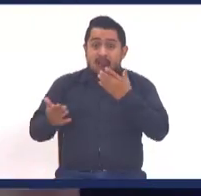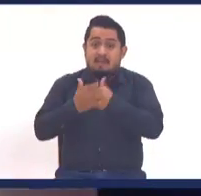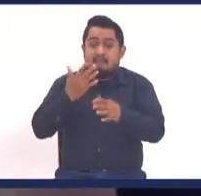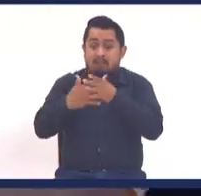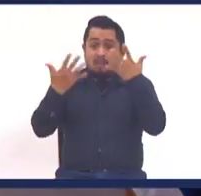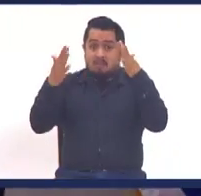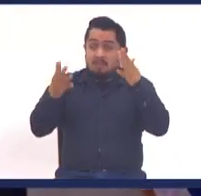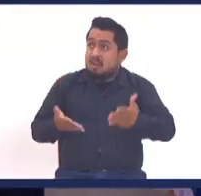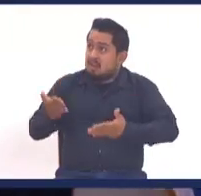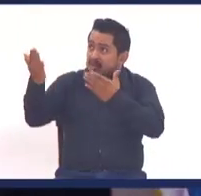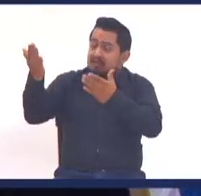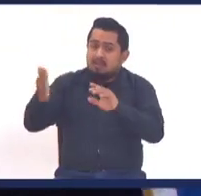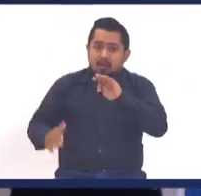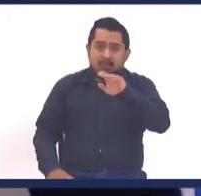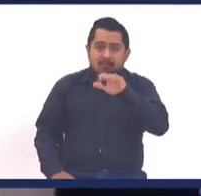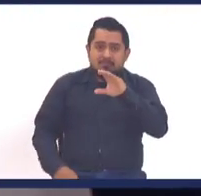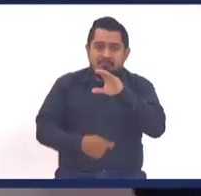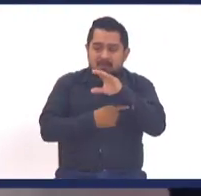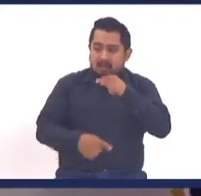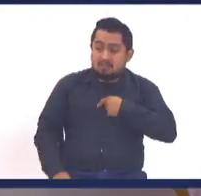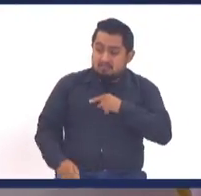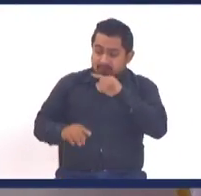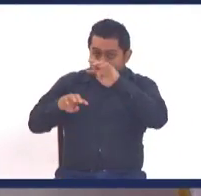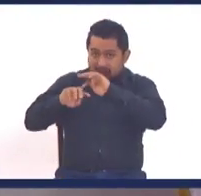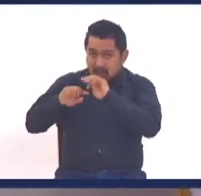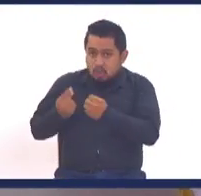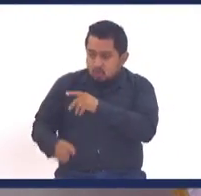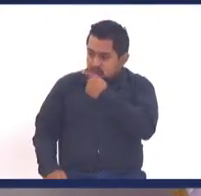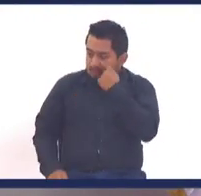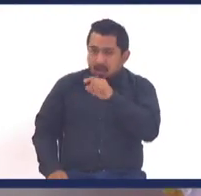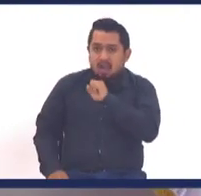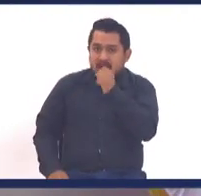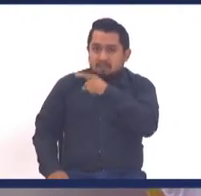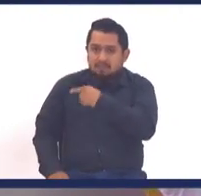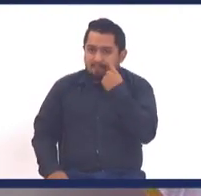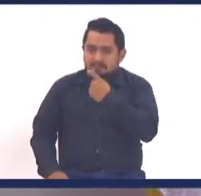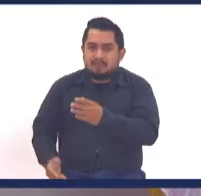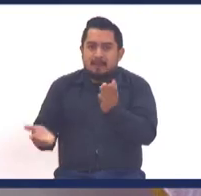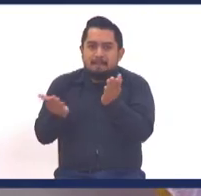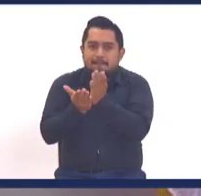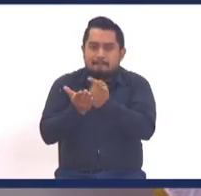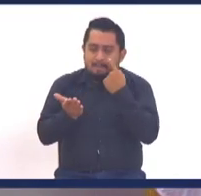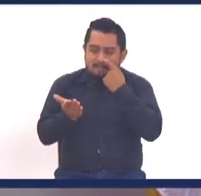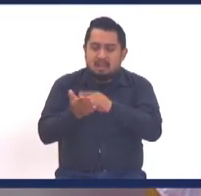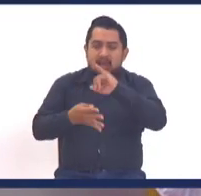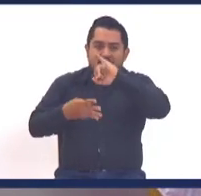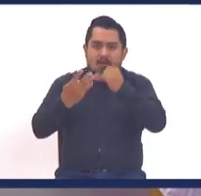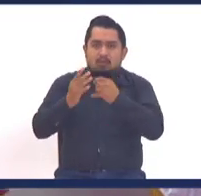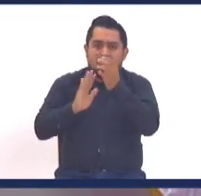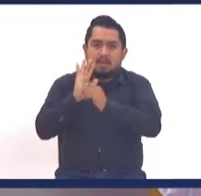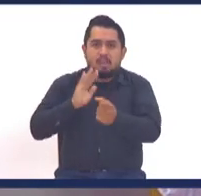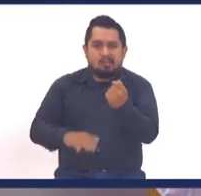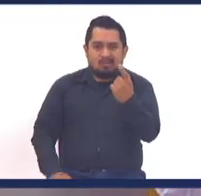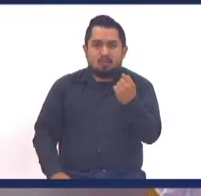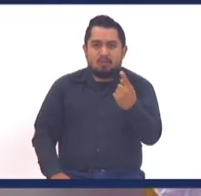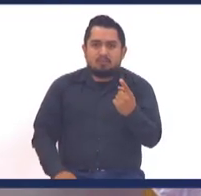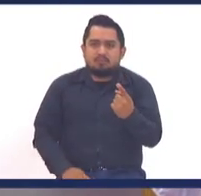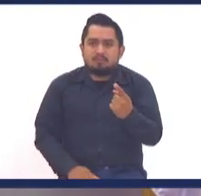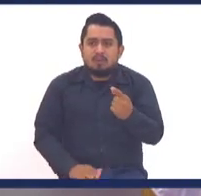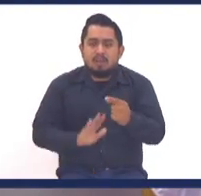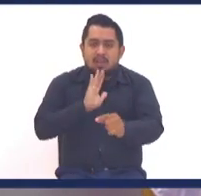Un aplauso para el Ministerio Mac que ha estado con nosotros el día de hoy. Abramos nuestras Biblias en el Evangelio de Juan capítulo 11,